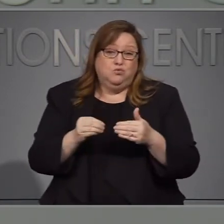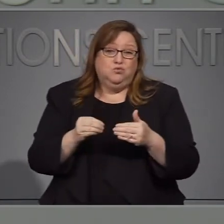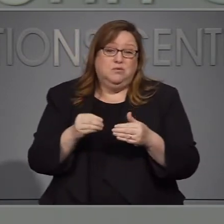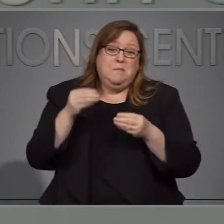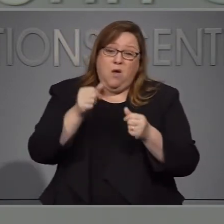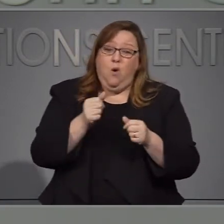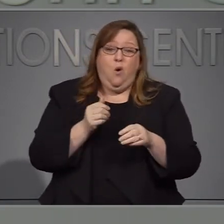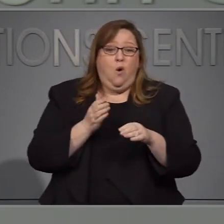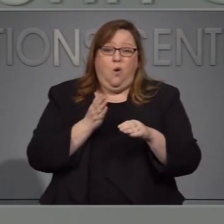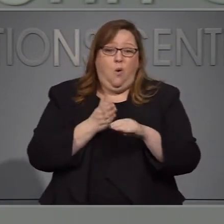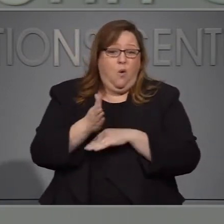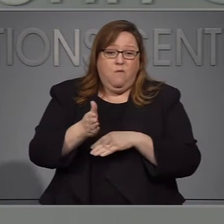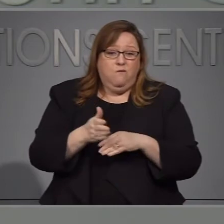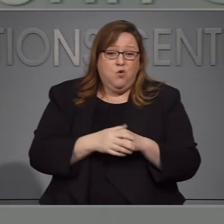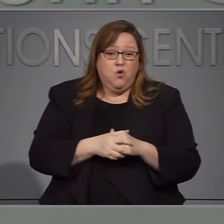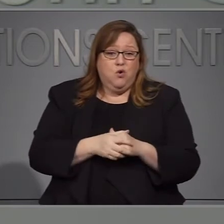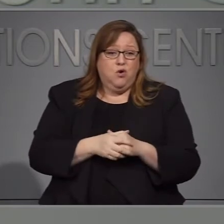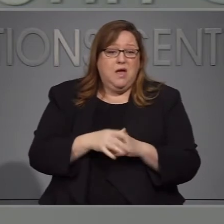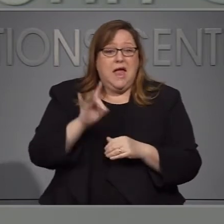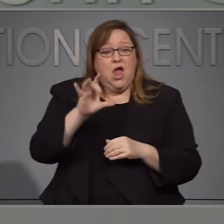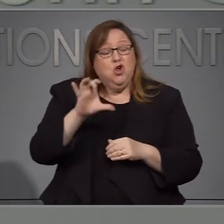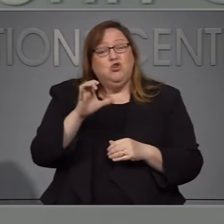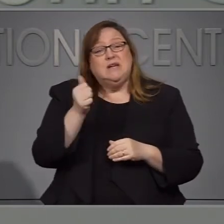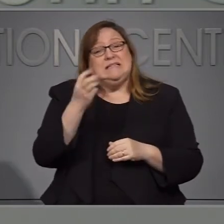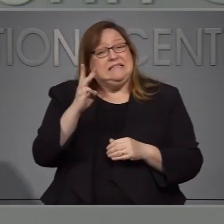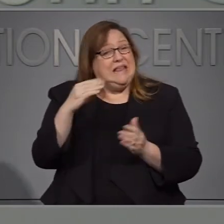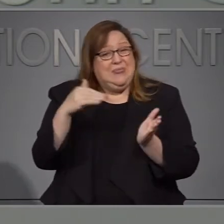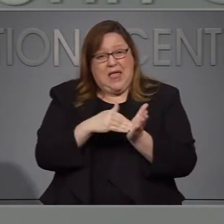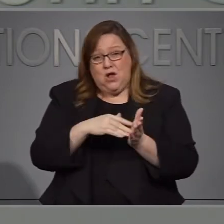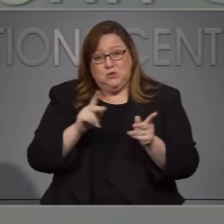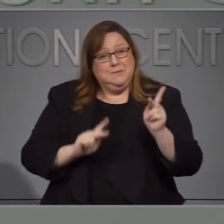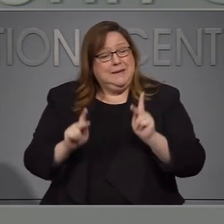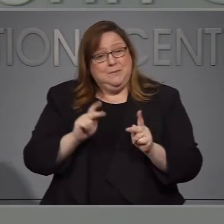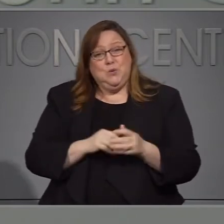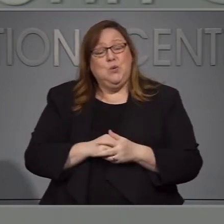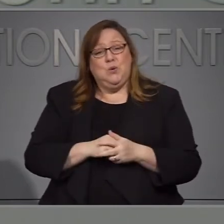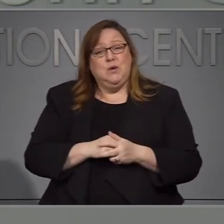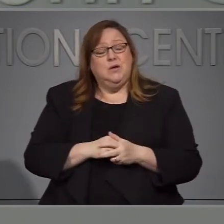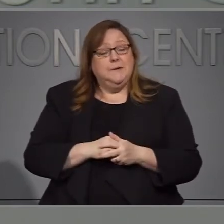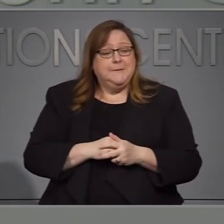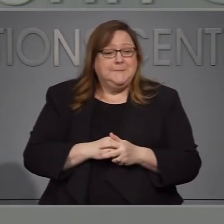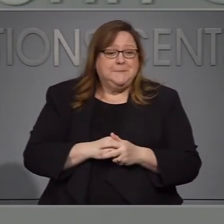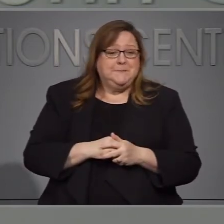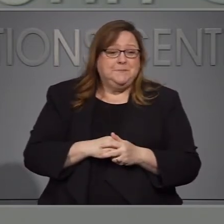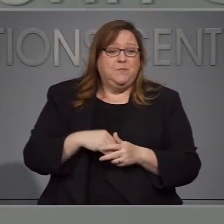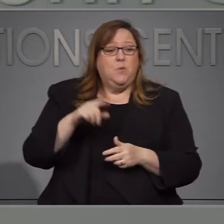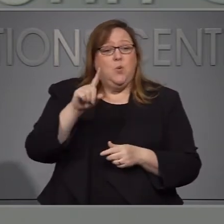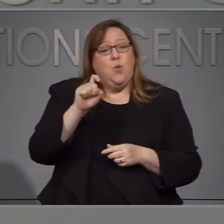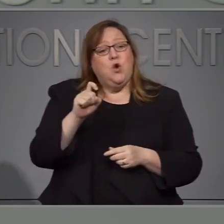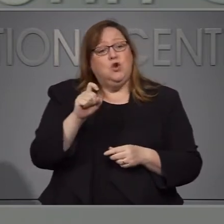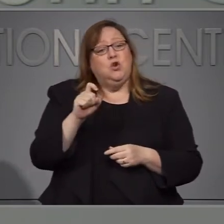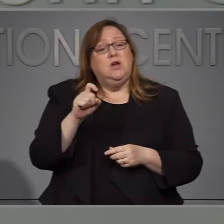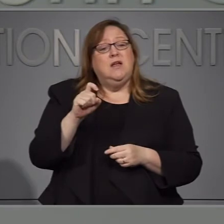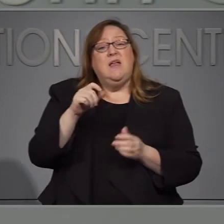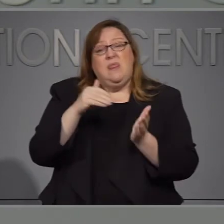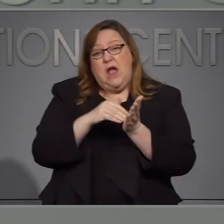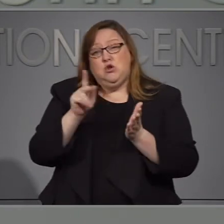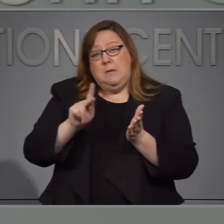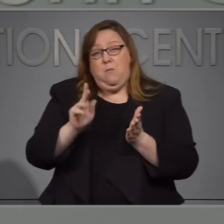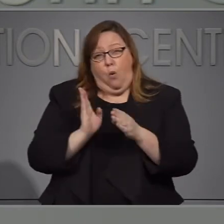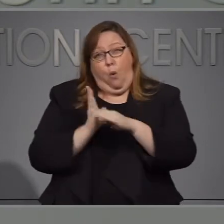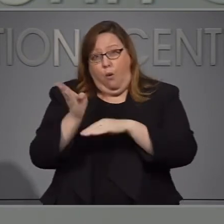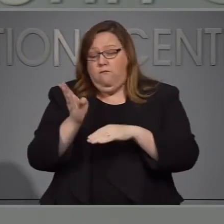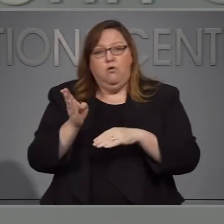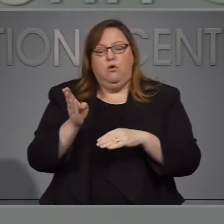mil personas. Y llevamos como 51 mil personas que se les ha negado